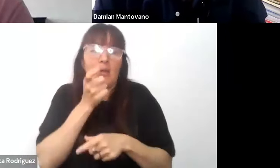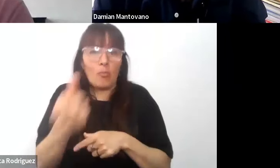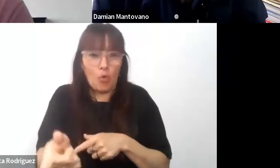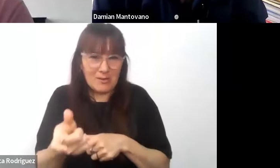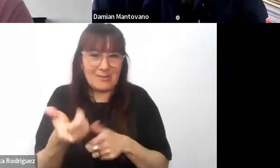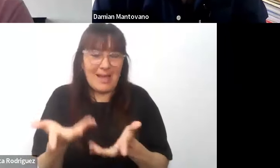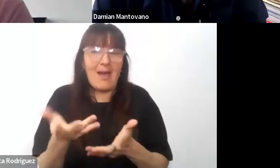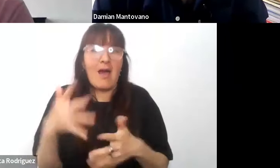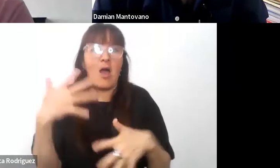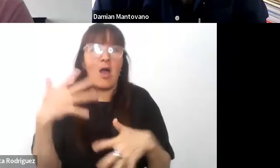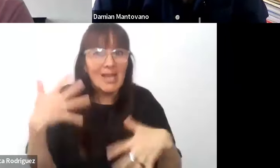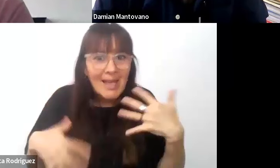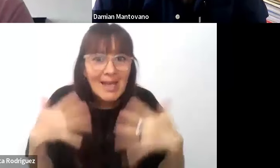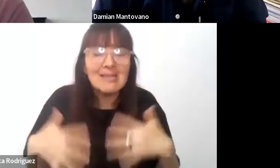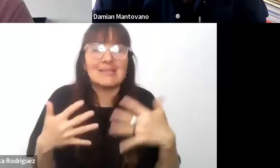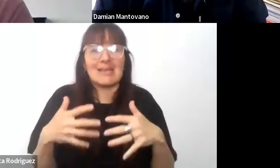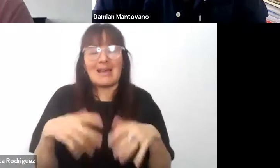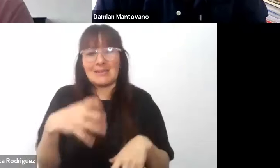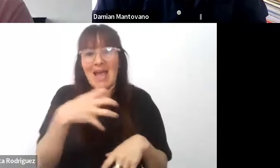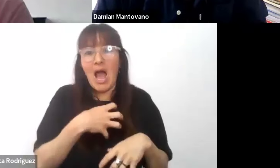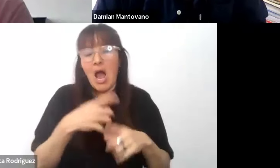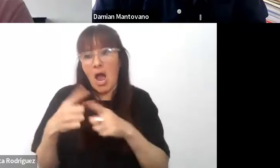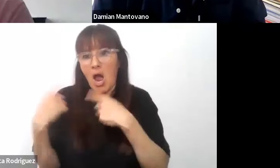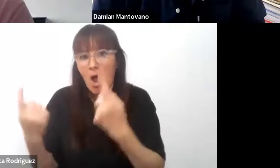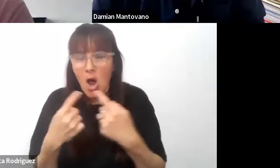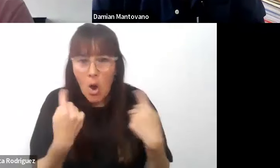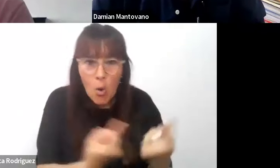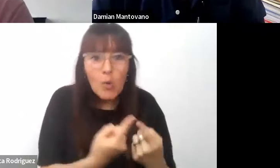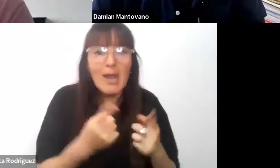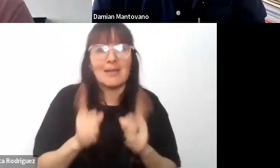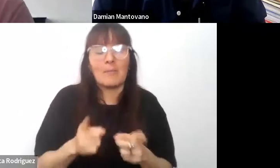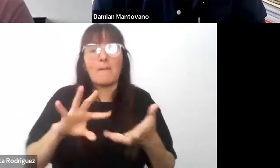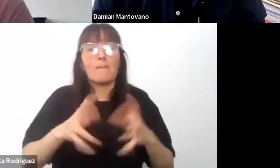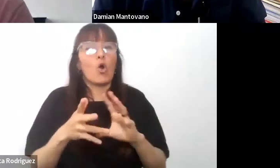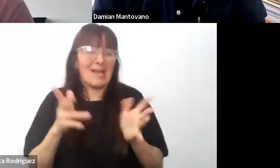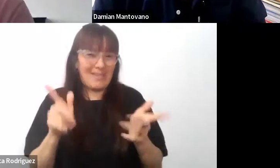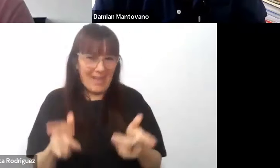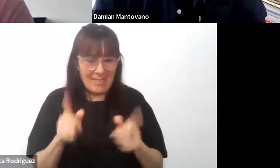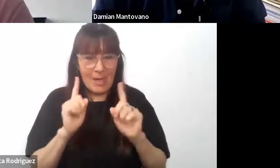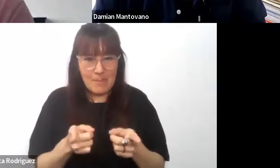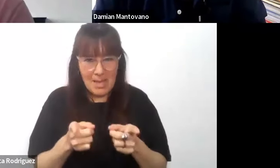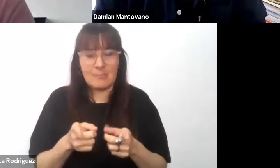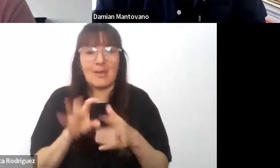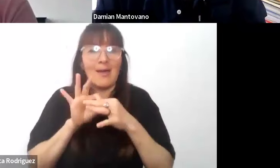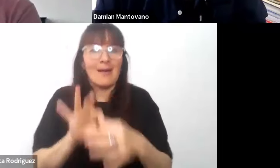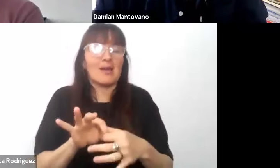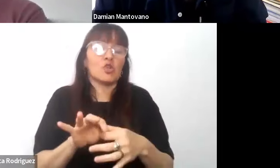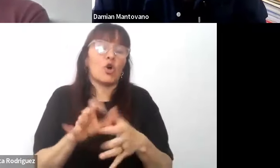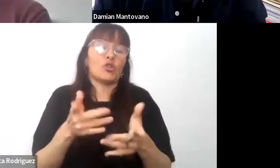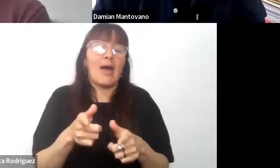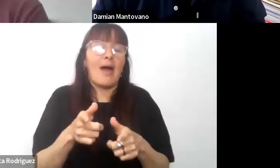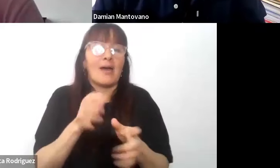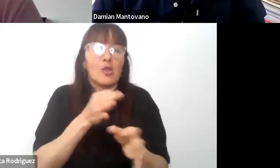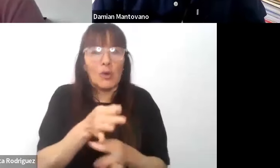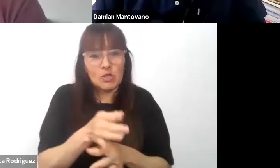de las taulas y de la modalidad y de las escuelas de nivel respecto a la inclusión de estudiantes con discapacidad